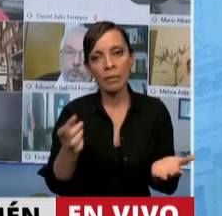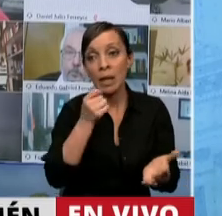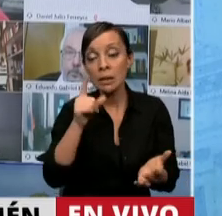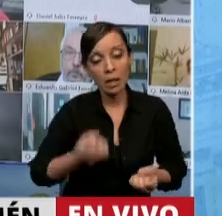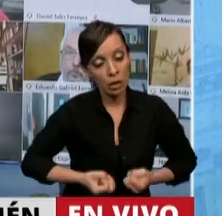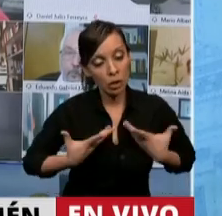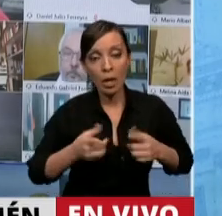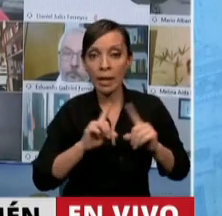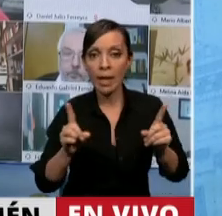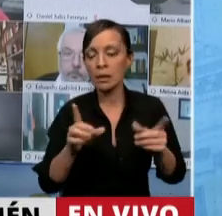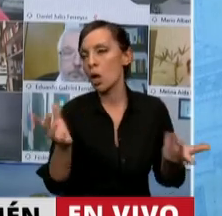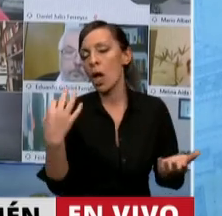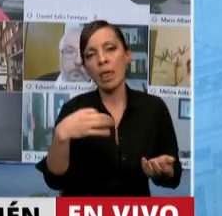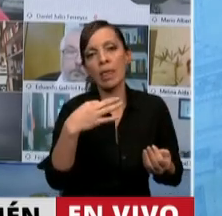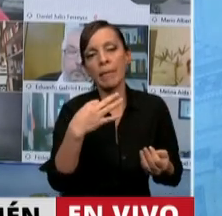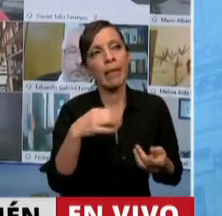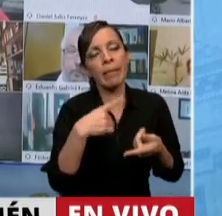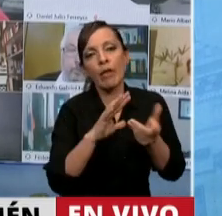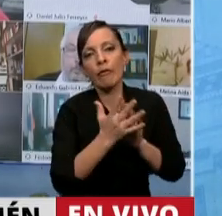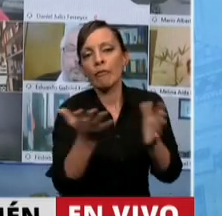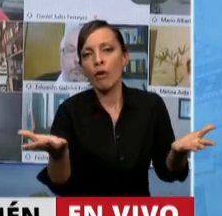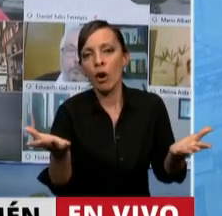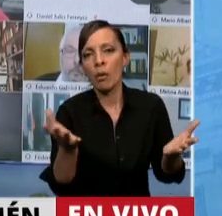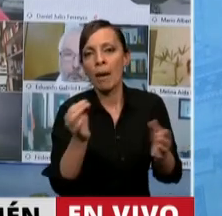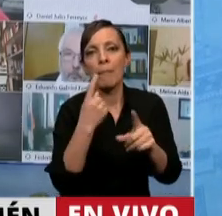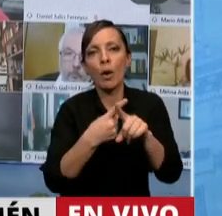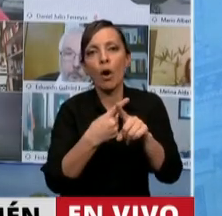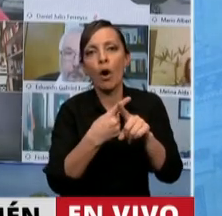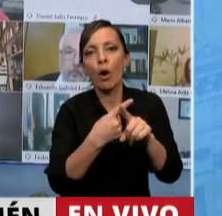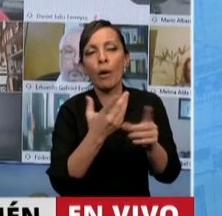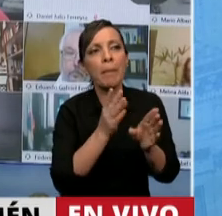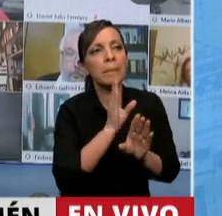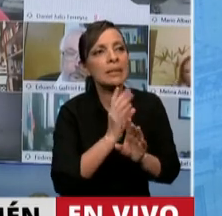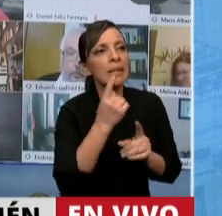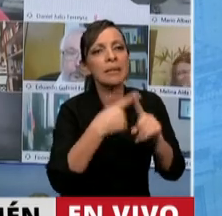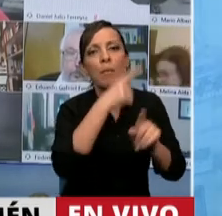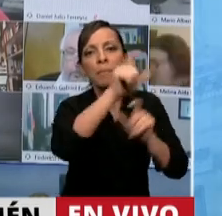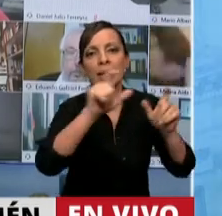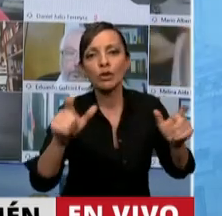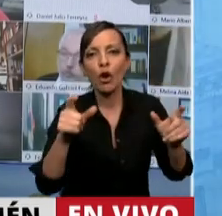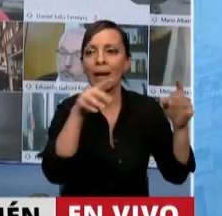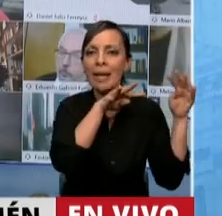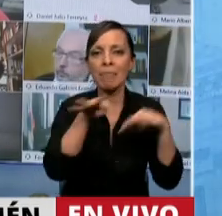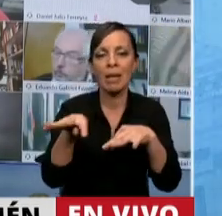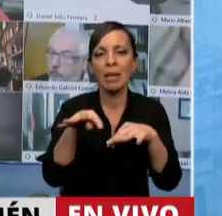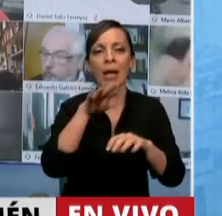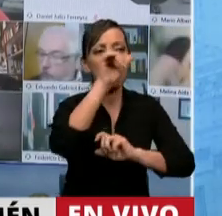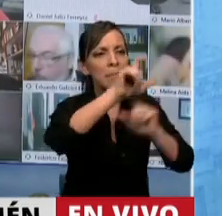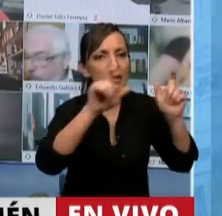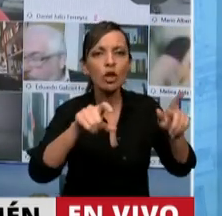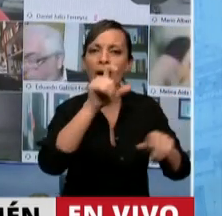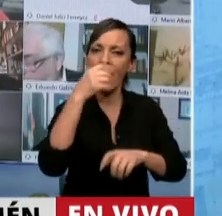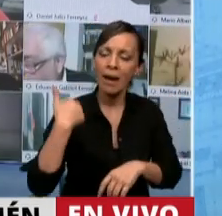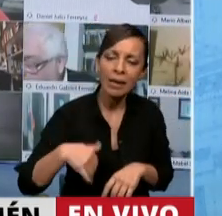aunque sea que lo hagan por benevolencia y misericordia a todos los oyentes, a todos los ciudadanos